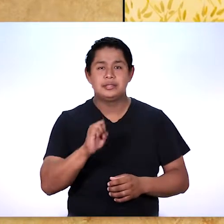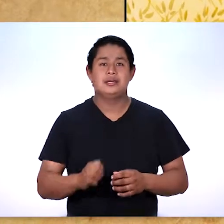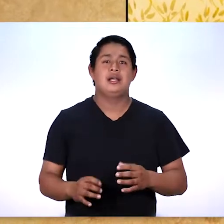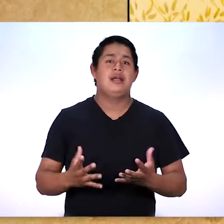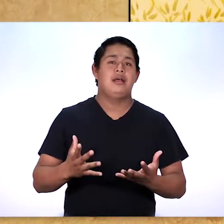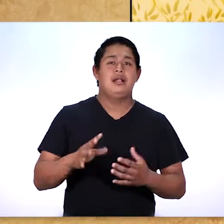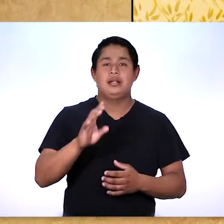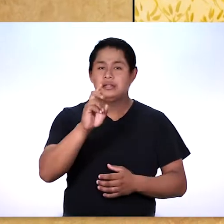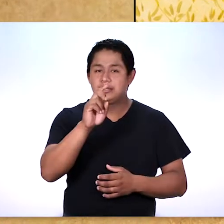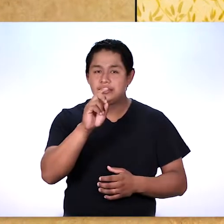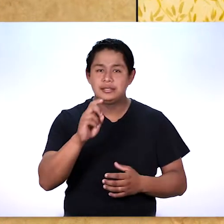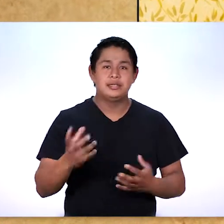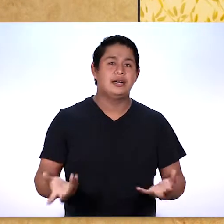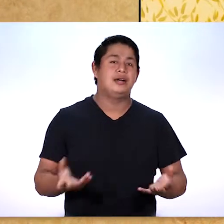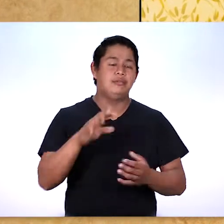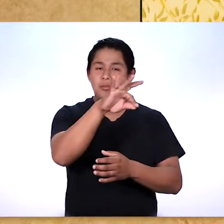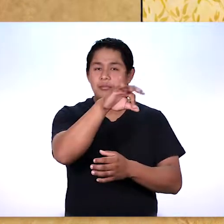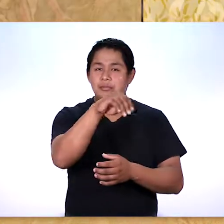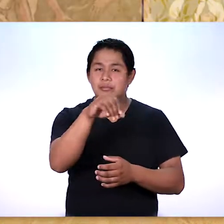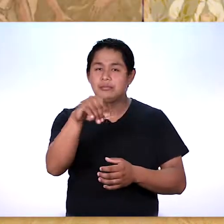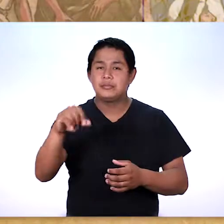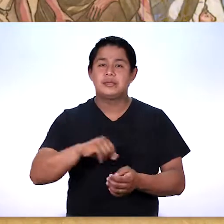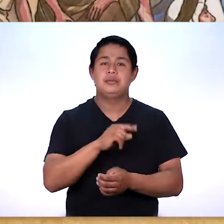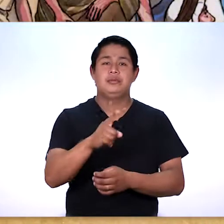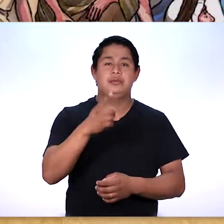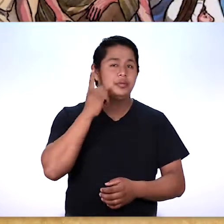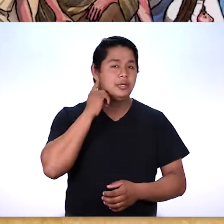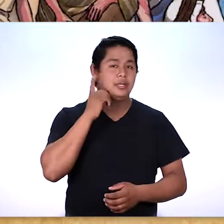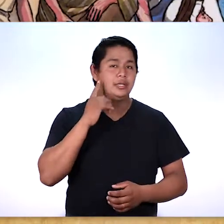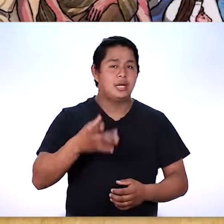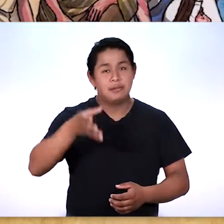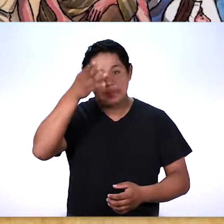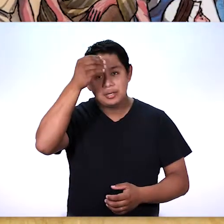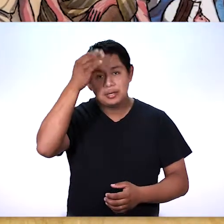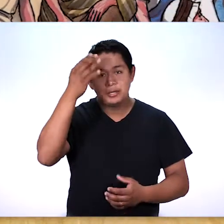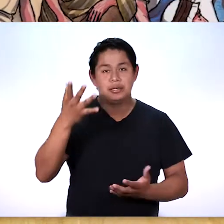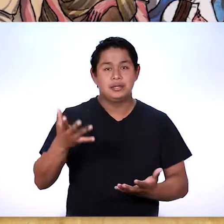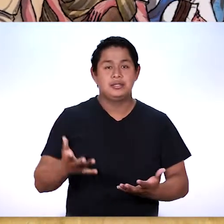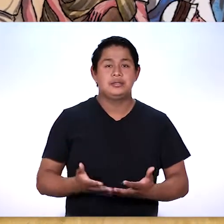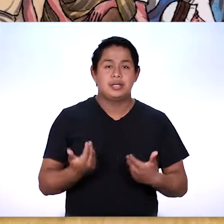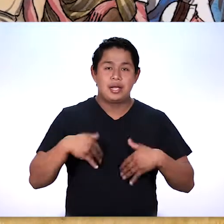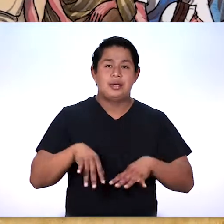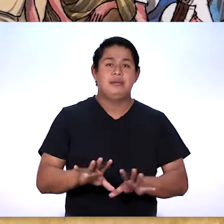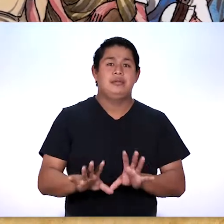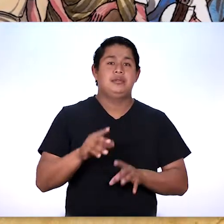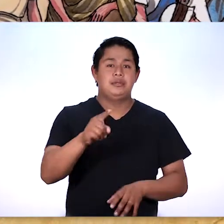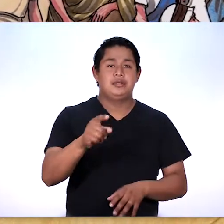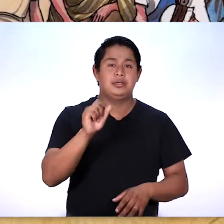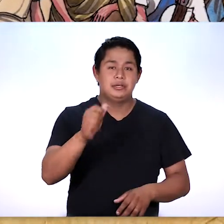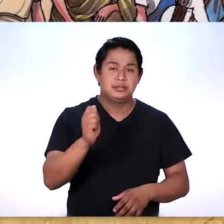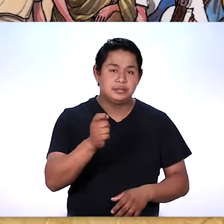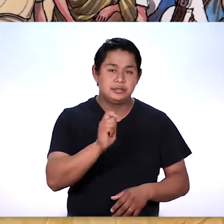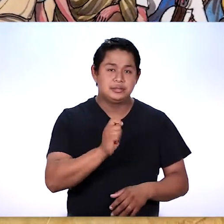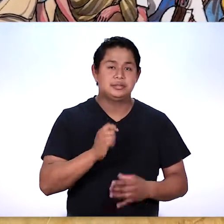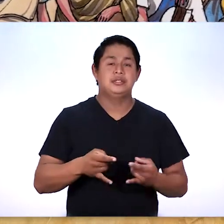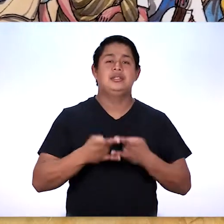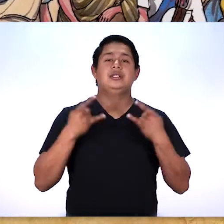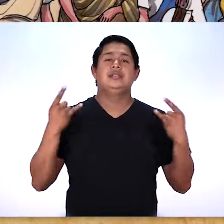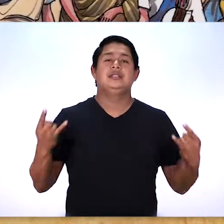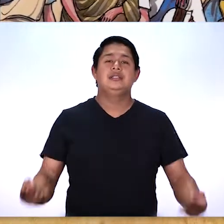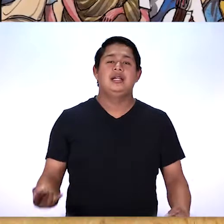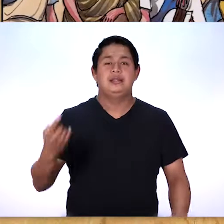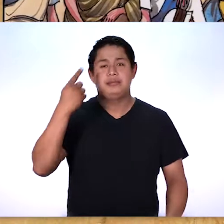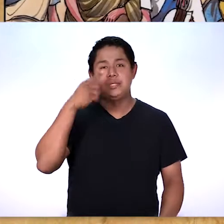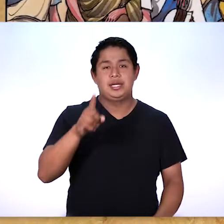60 granos y otras 30. Los que tienen oídos, oigan. Escuchen, pues, lo que